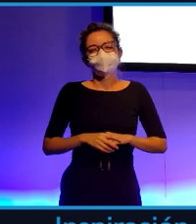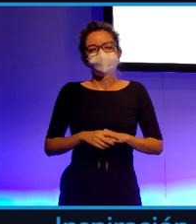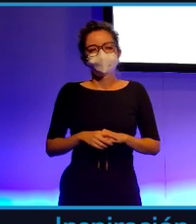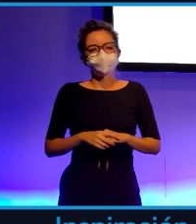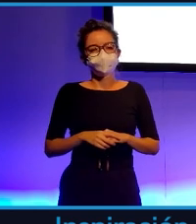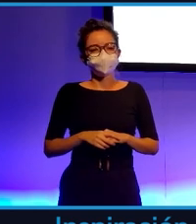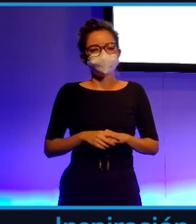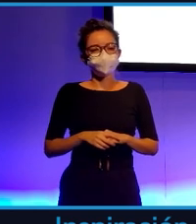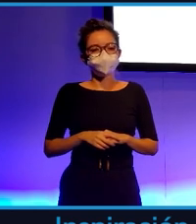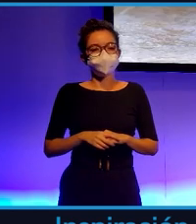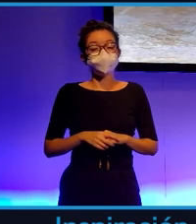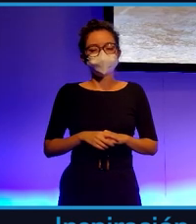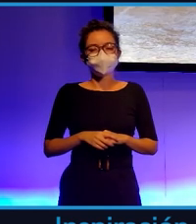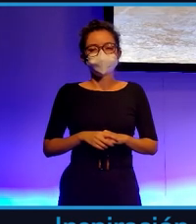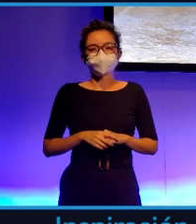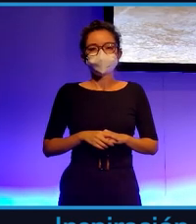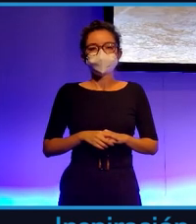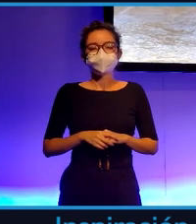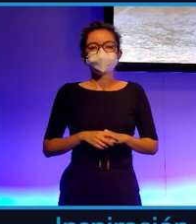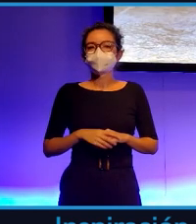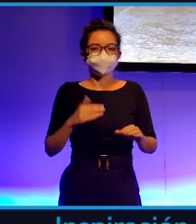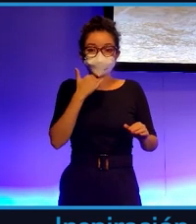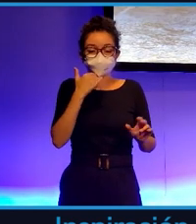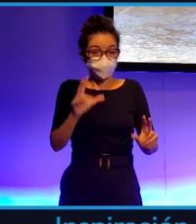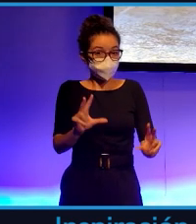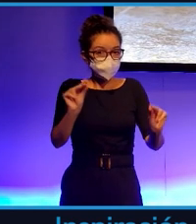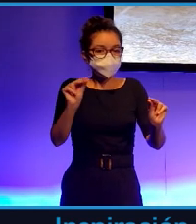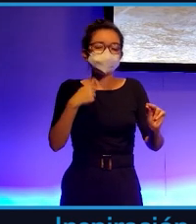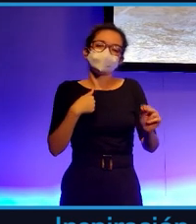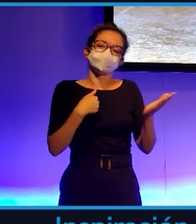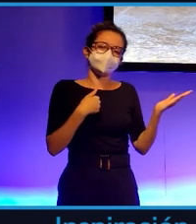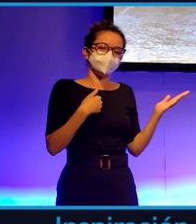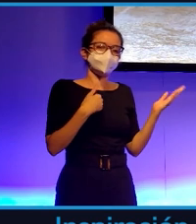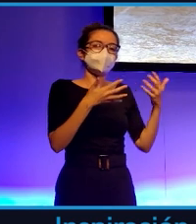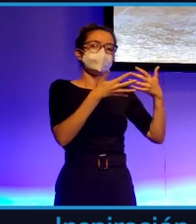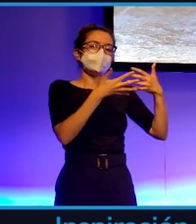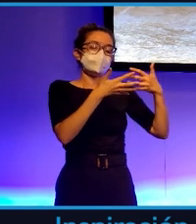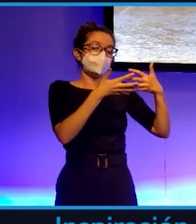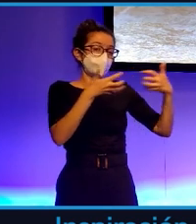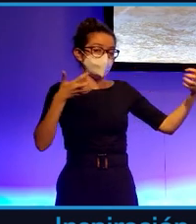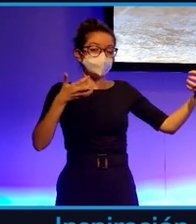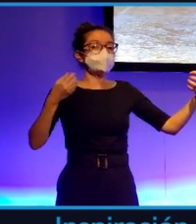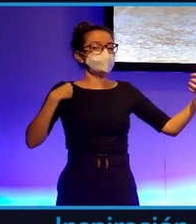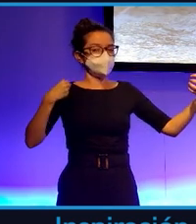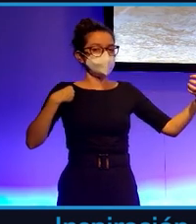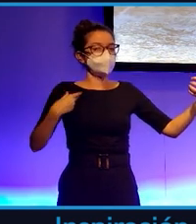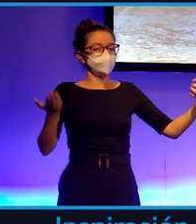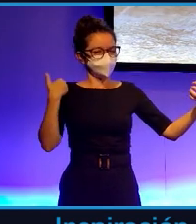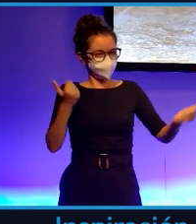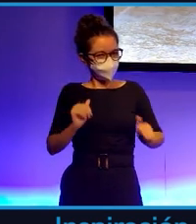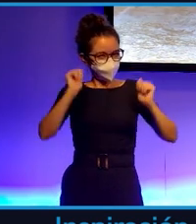Y realmente, para terminar, quería dejaros con la frase con la que he iniciado la exposición.